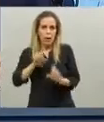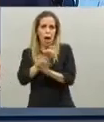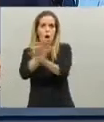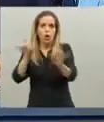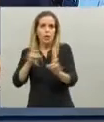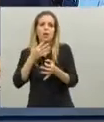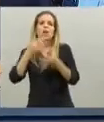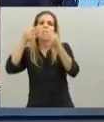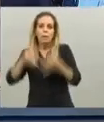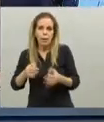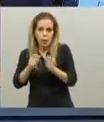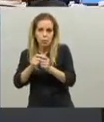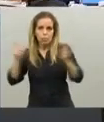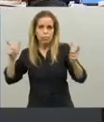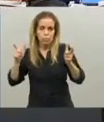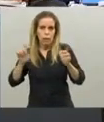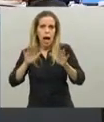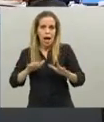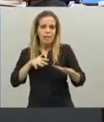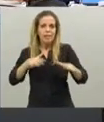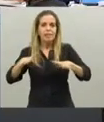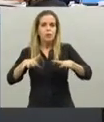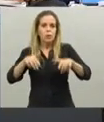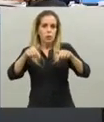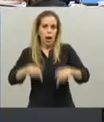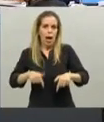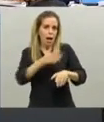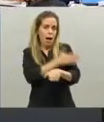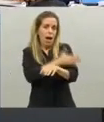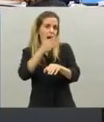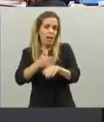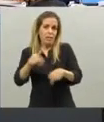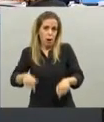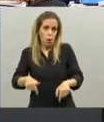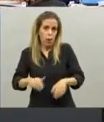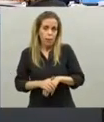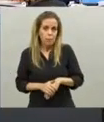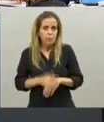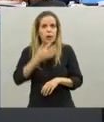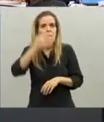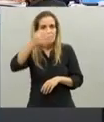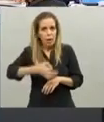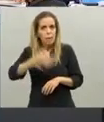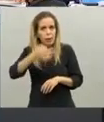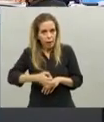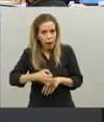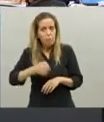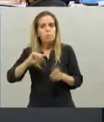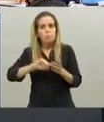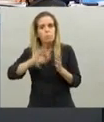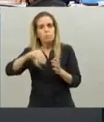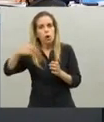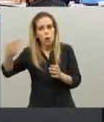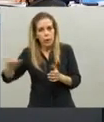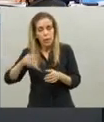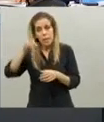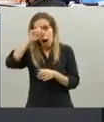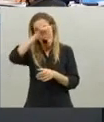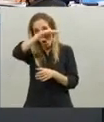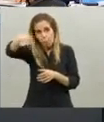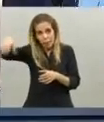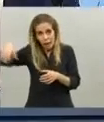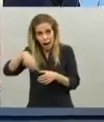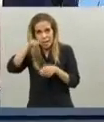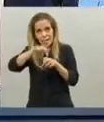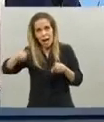en la que estamos parados hoy pero la verdad que hemos duplicado la cantidad de camas de terapia intensiva pero